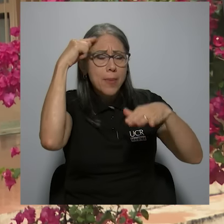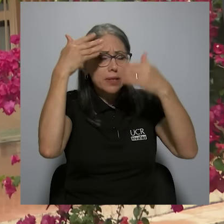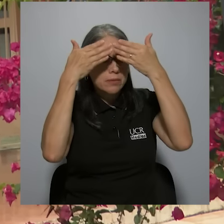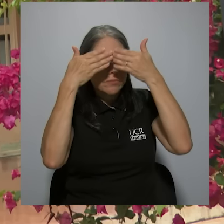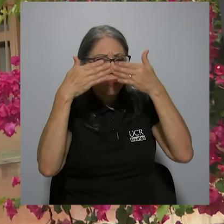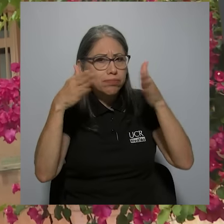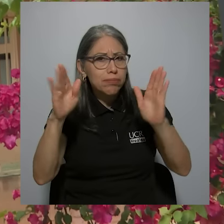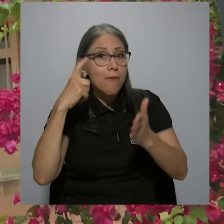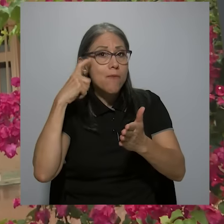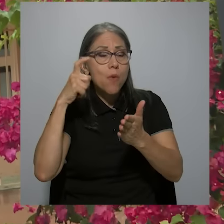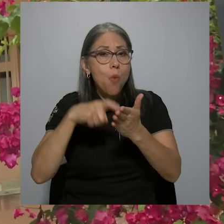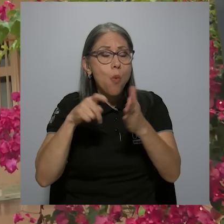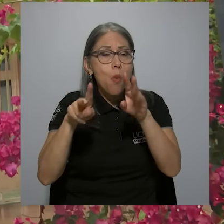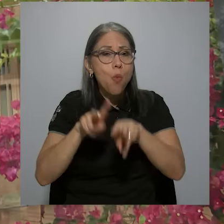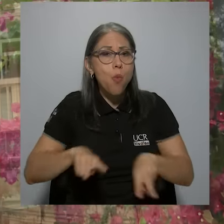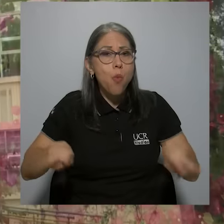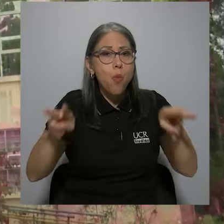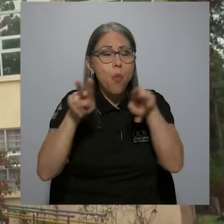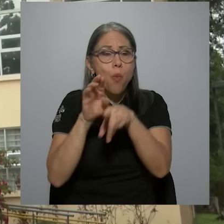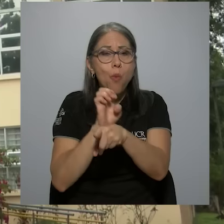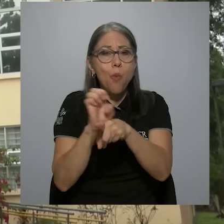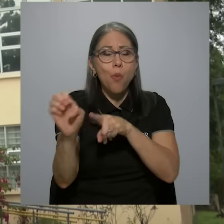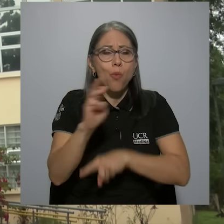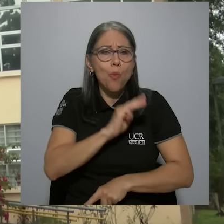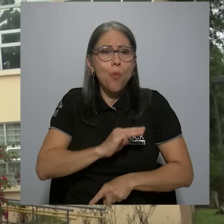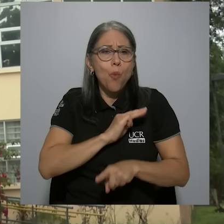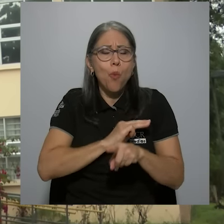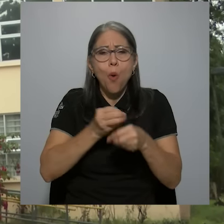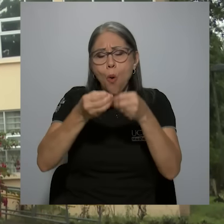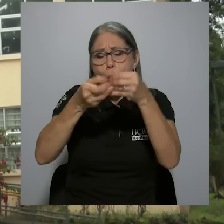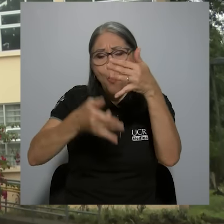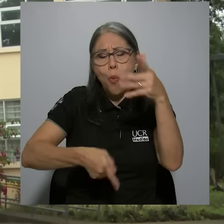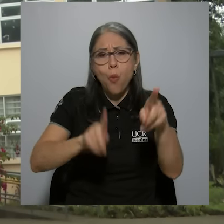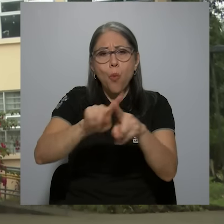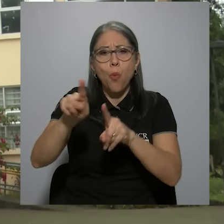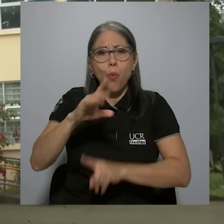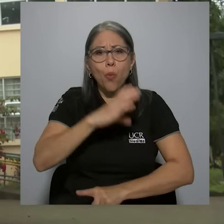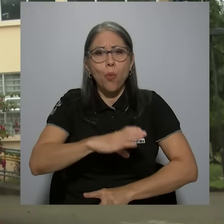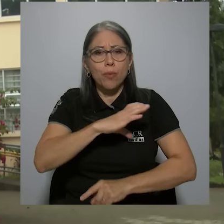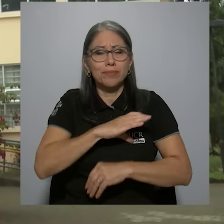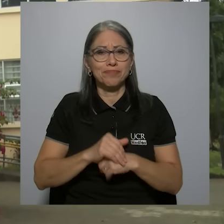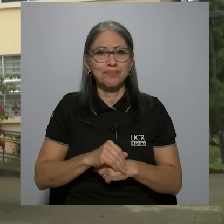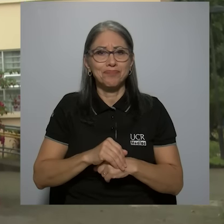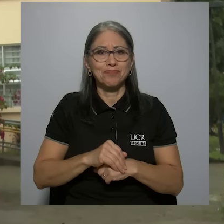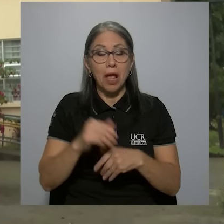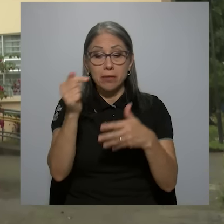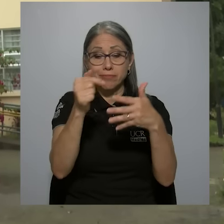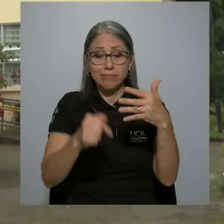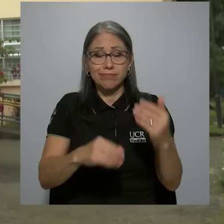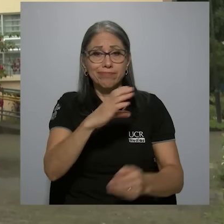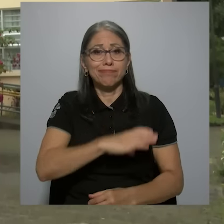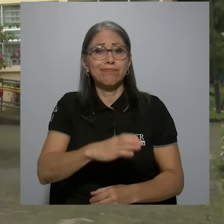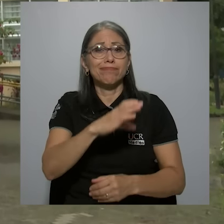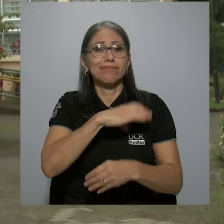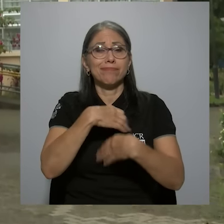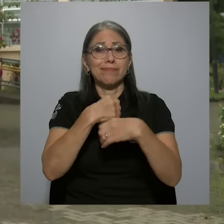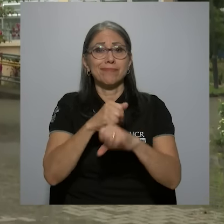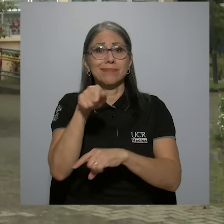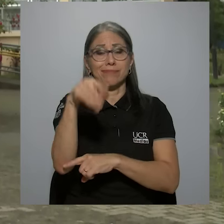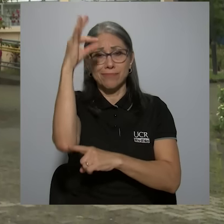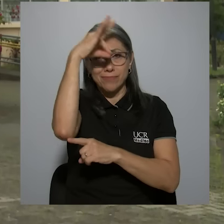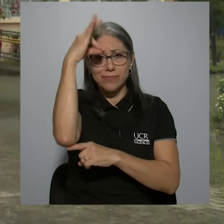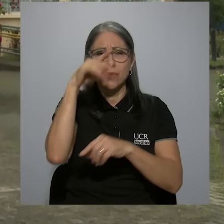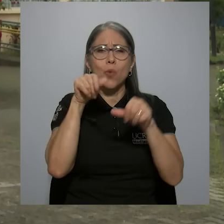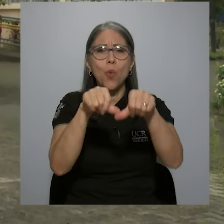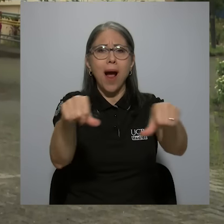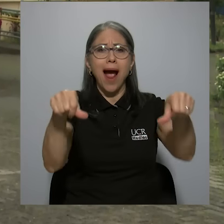y reconocer el valor de la ética y la moral, entre muchos otros aspectos. Estas características la convierten